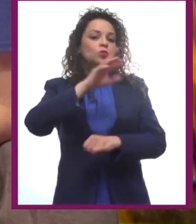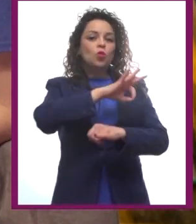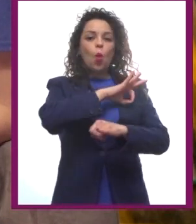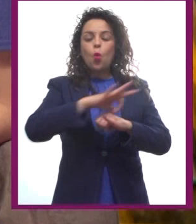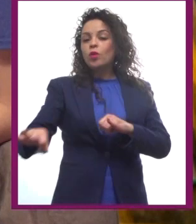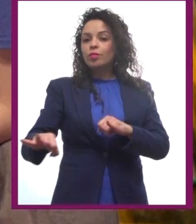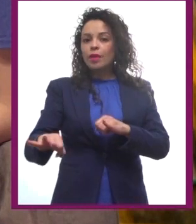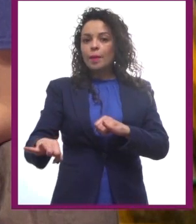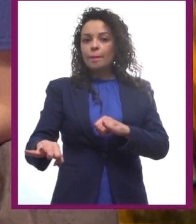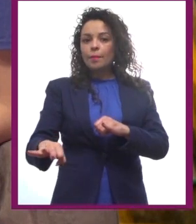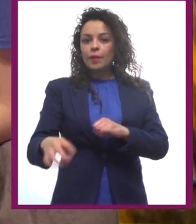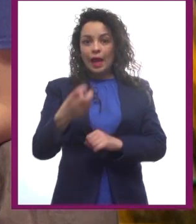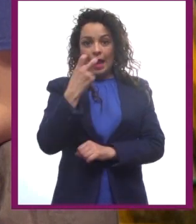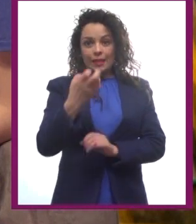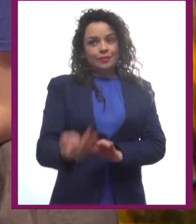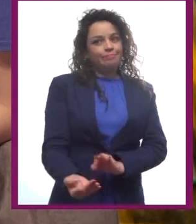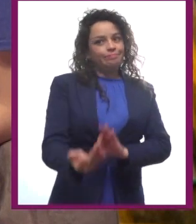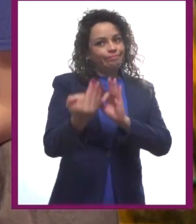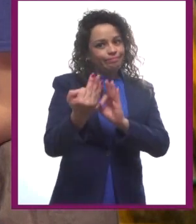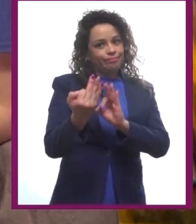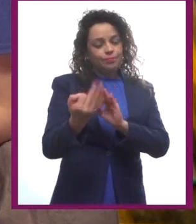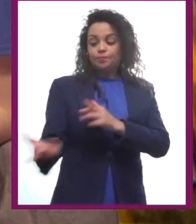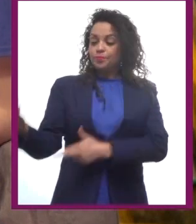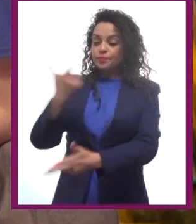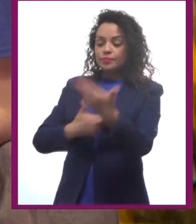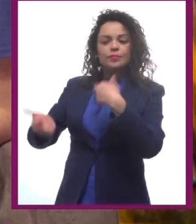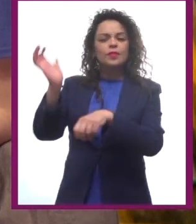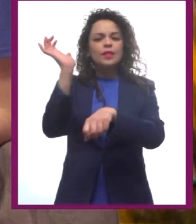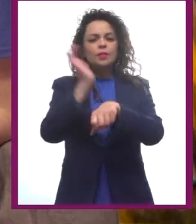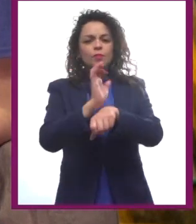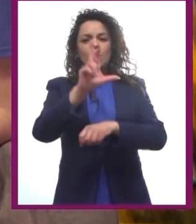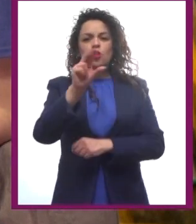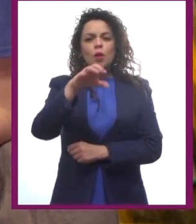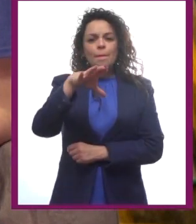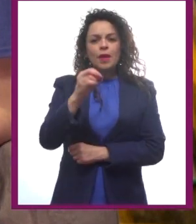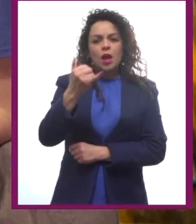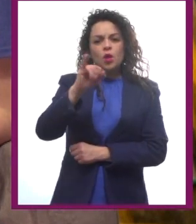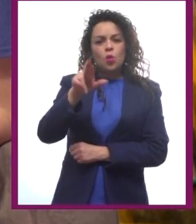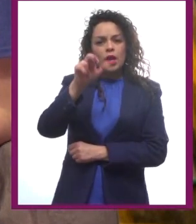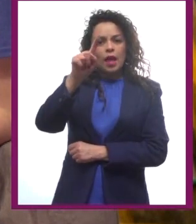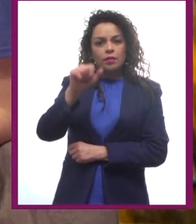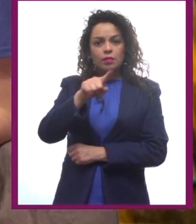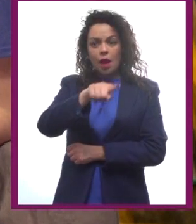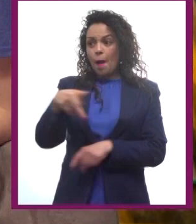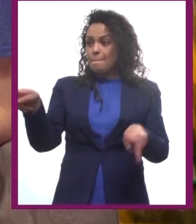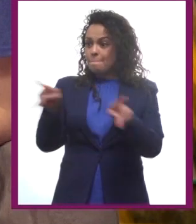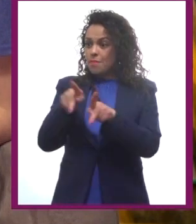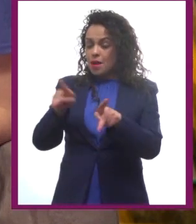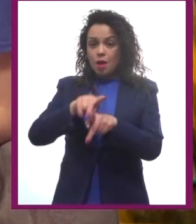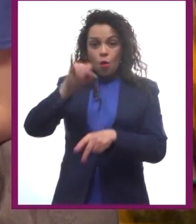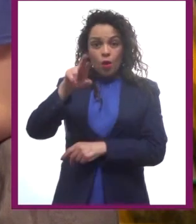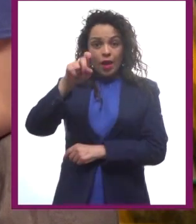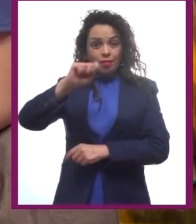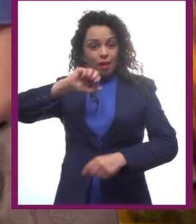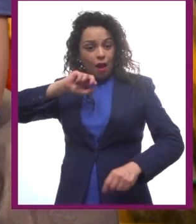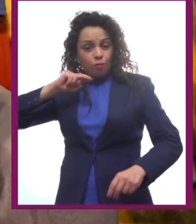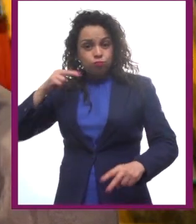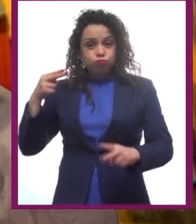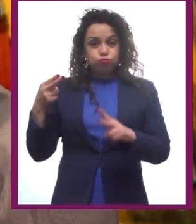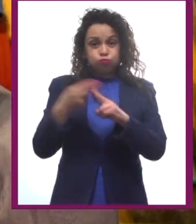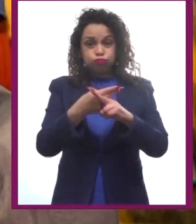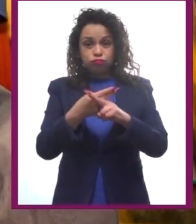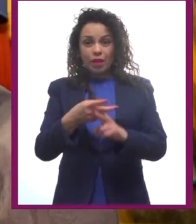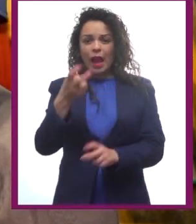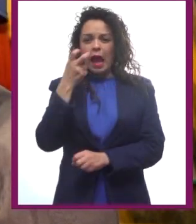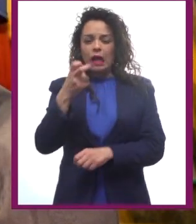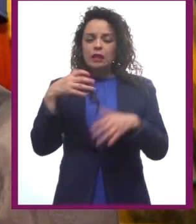definitiva. Volviendo a Romeo y Julieta, el asesinato del primo de Julieta desencadena y acelera